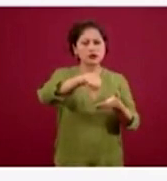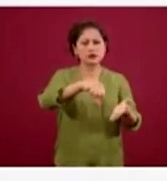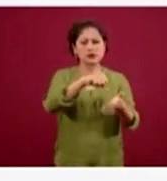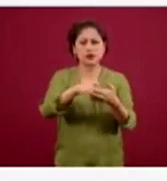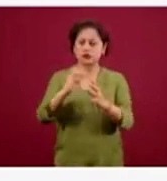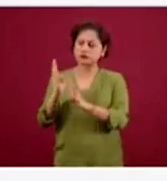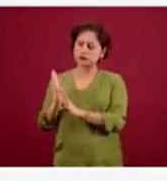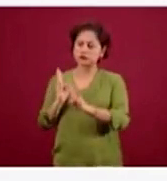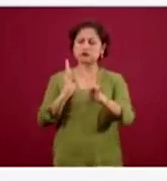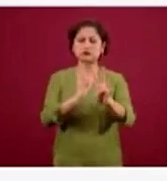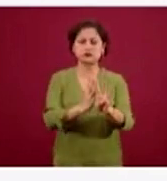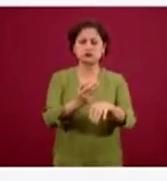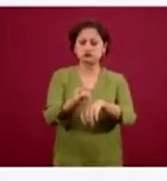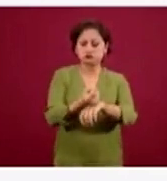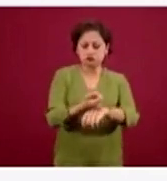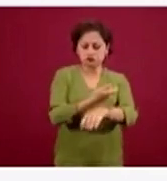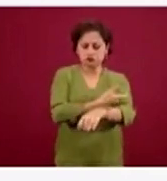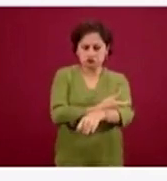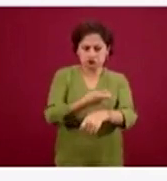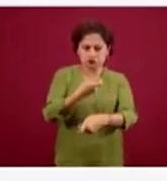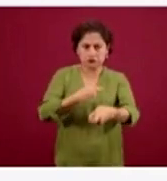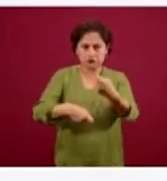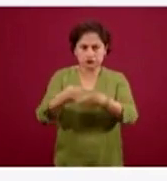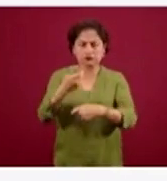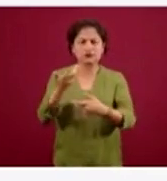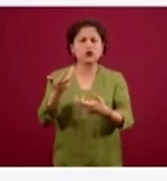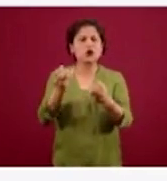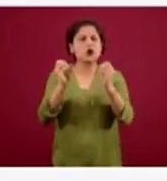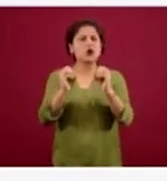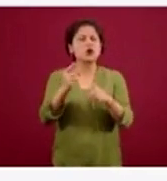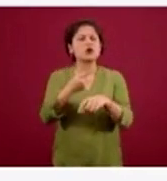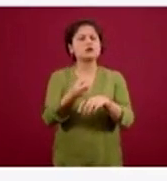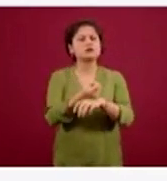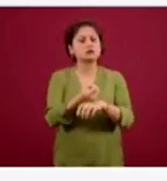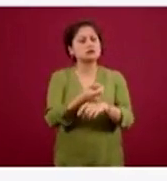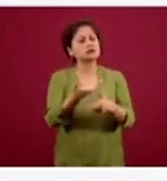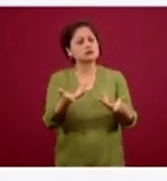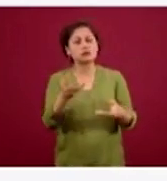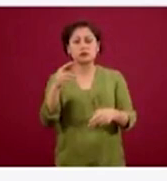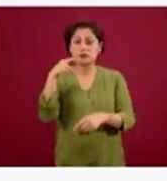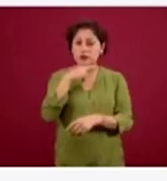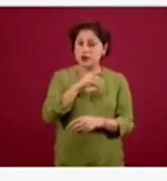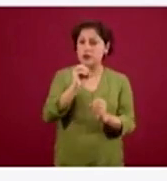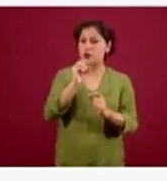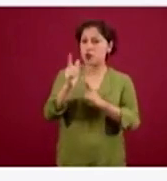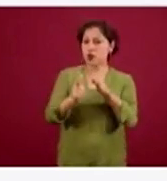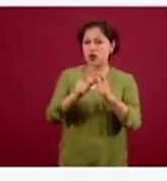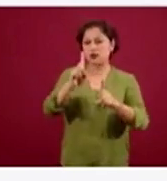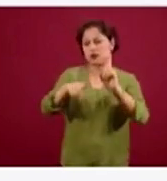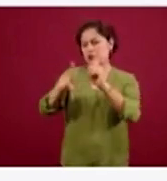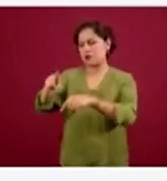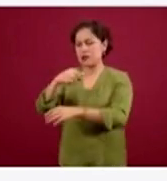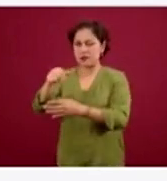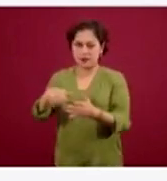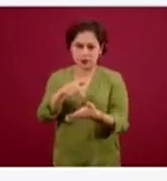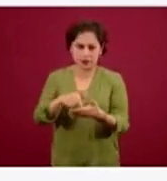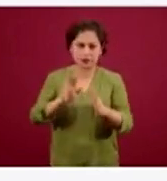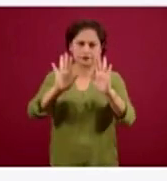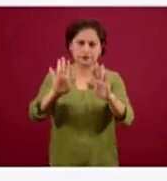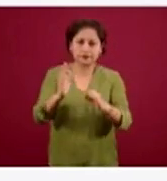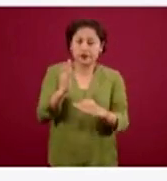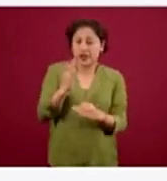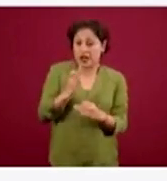rápido que en otros. Pero en este momento hago el llamado a esta estrategia, al sistema de línea